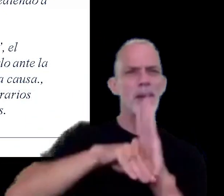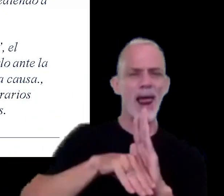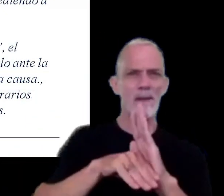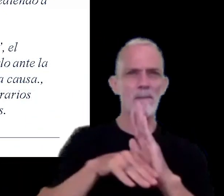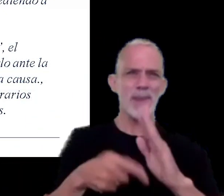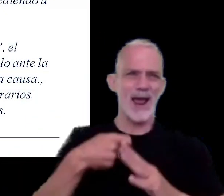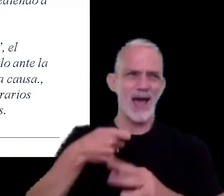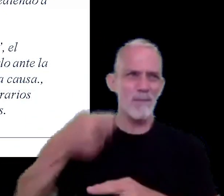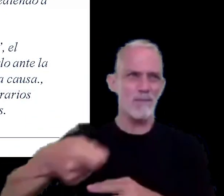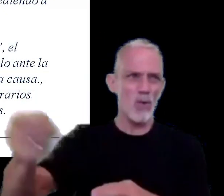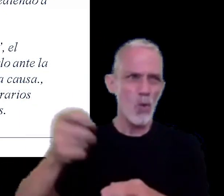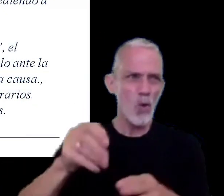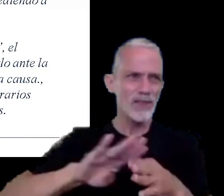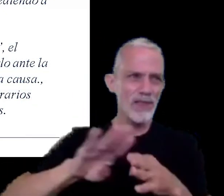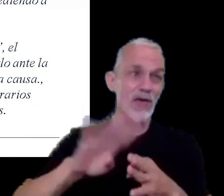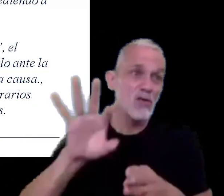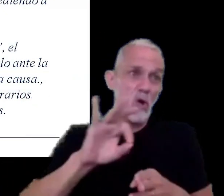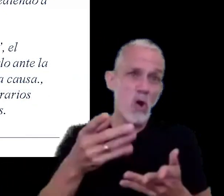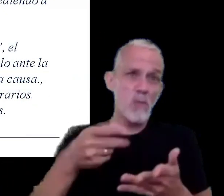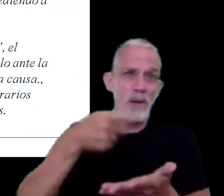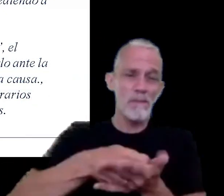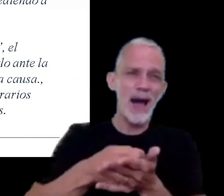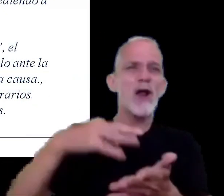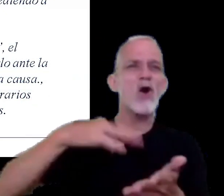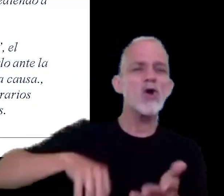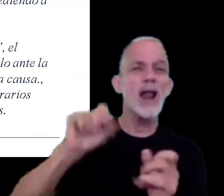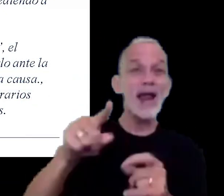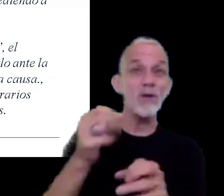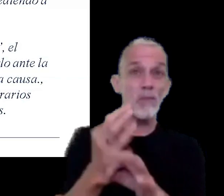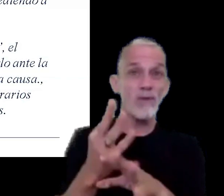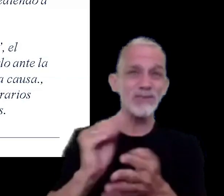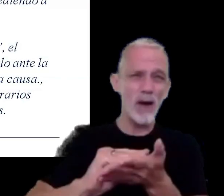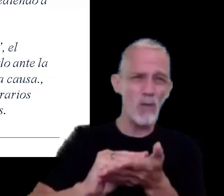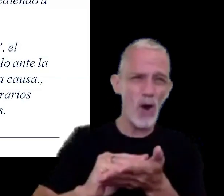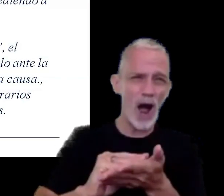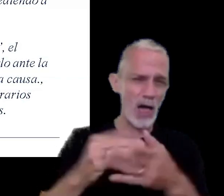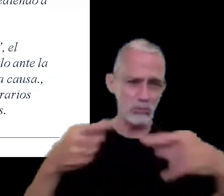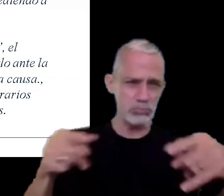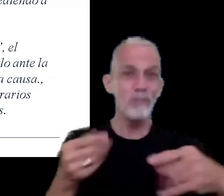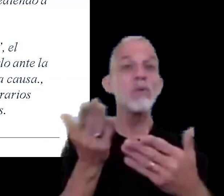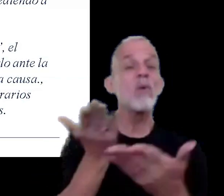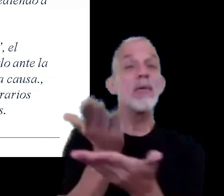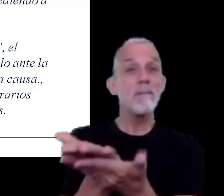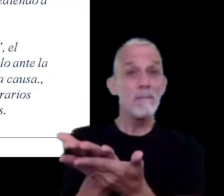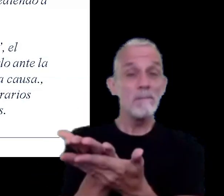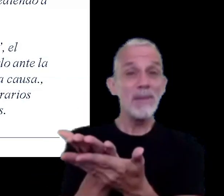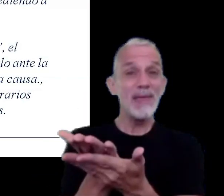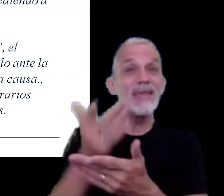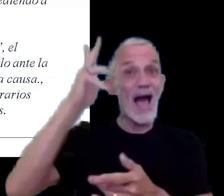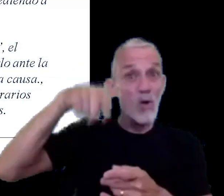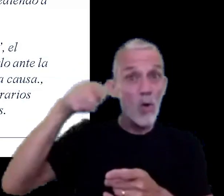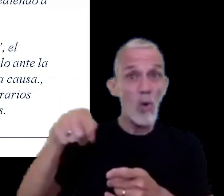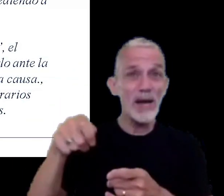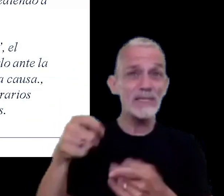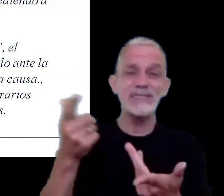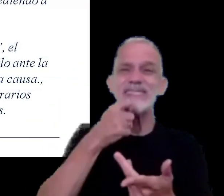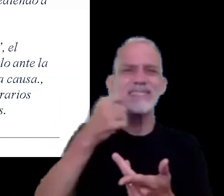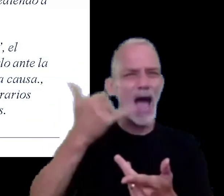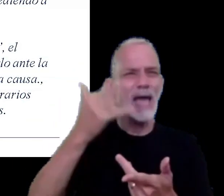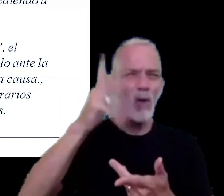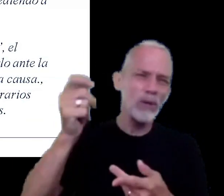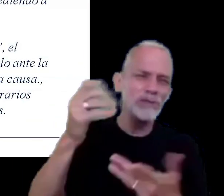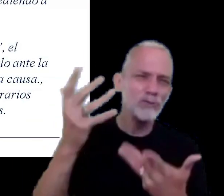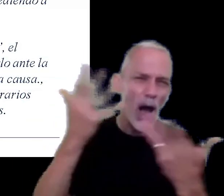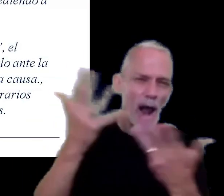y o cancelar honorarios profesionales en ese caso podrá solicitar al juez si es que estaba en un